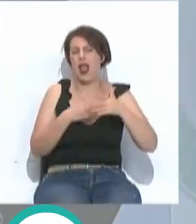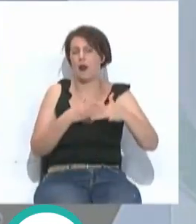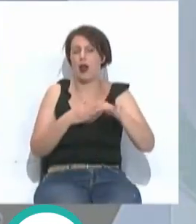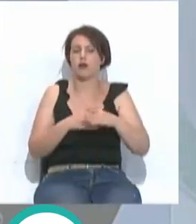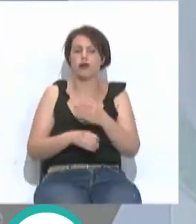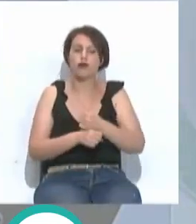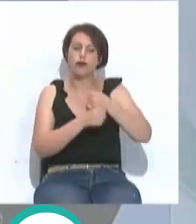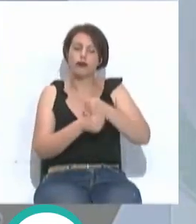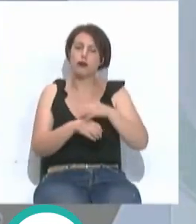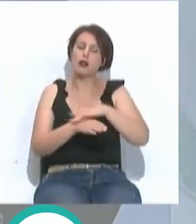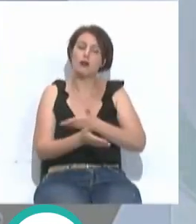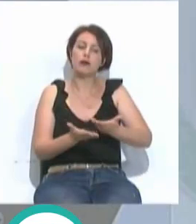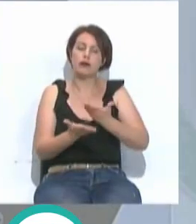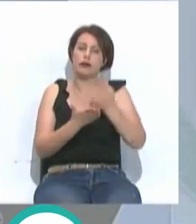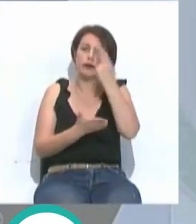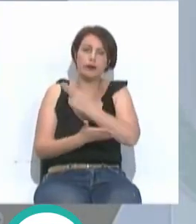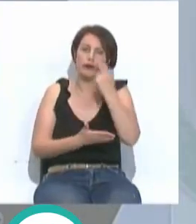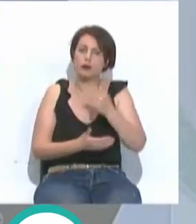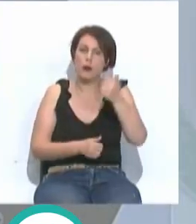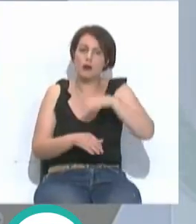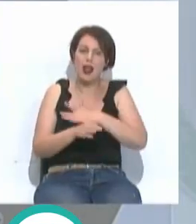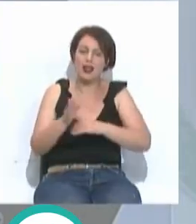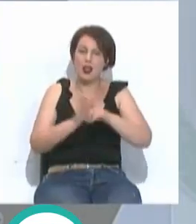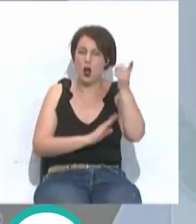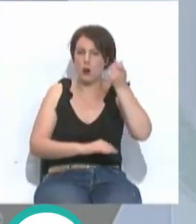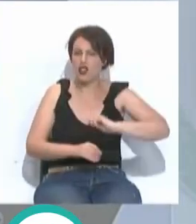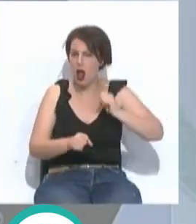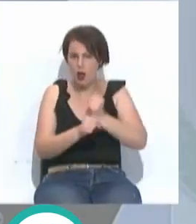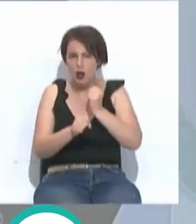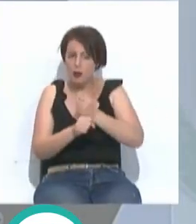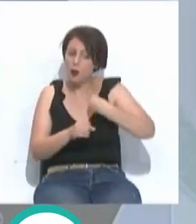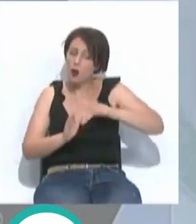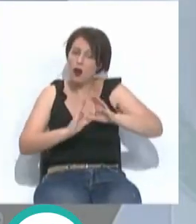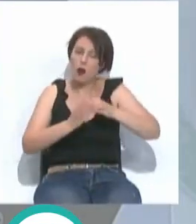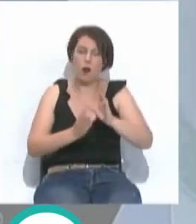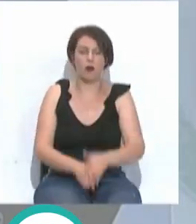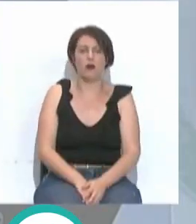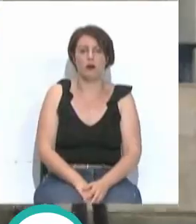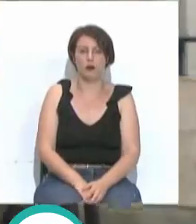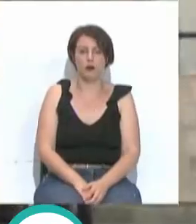Mar para demandar un mayor compromiso en el desarrollo profesional y laboral de este colectivo.